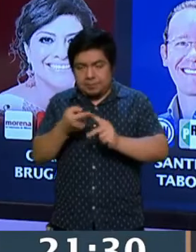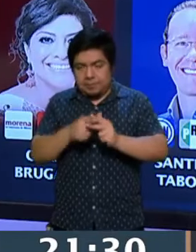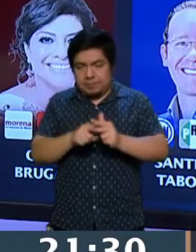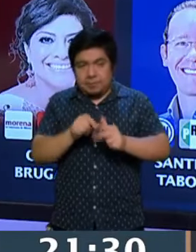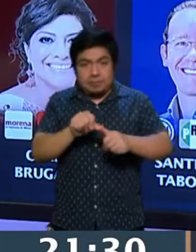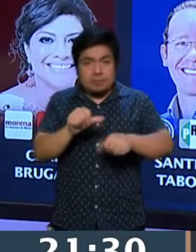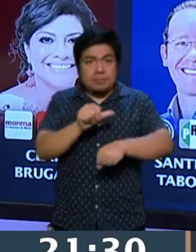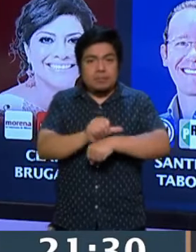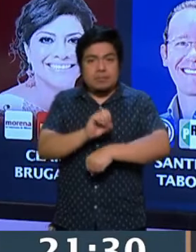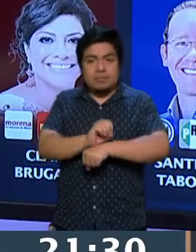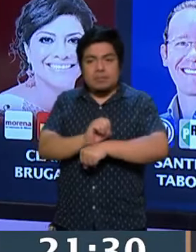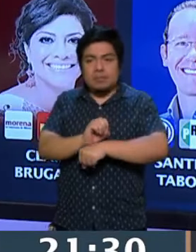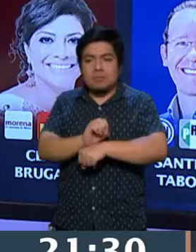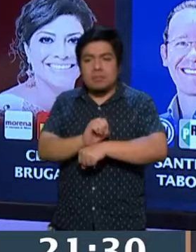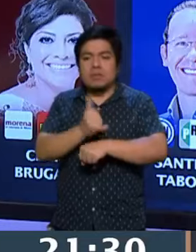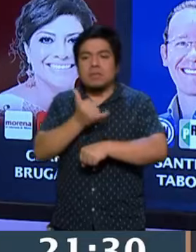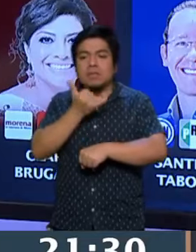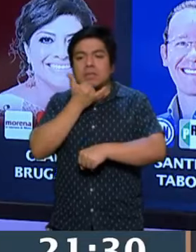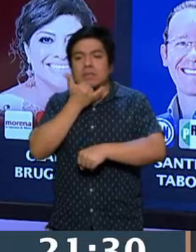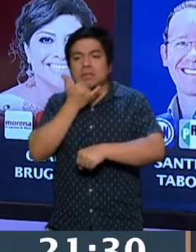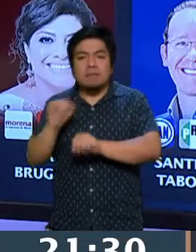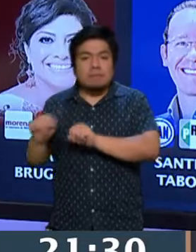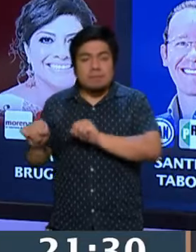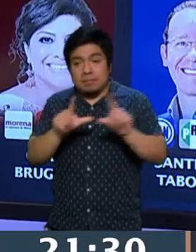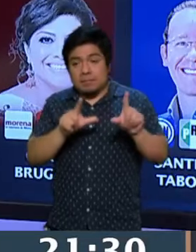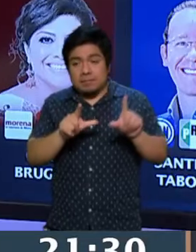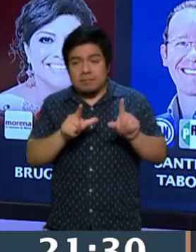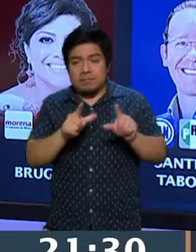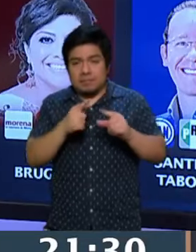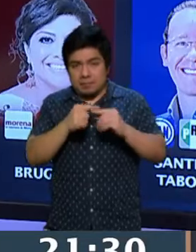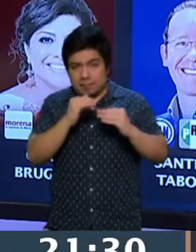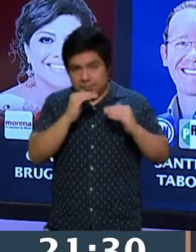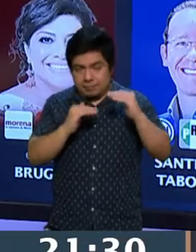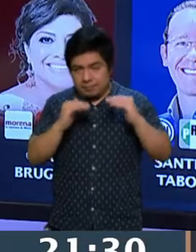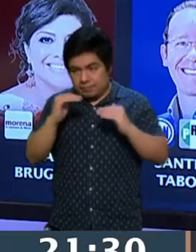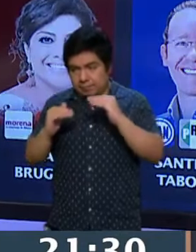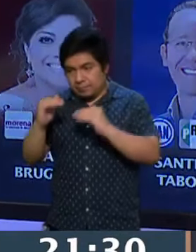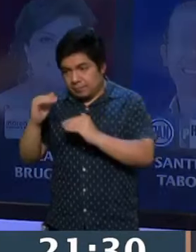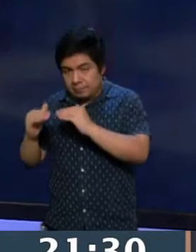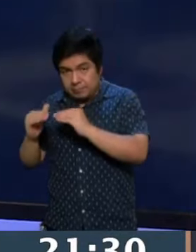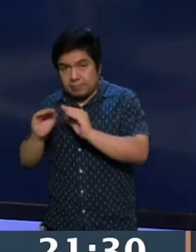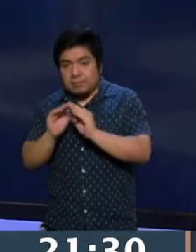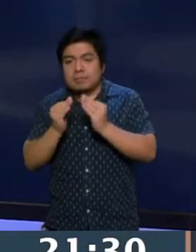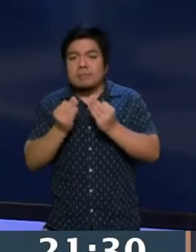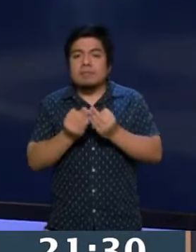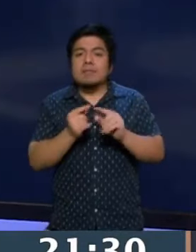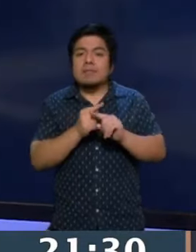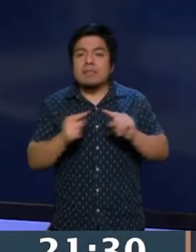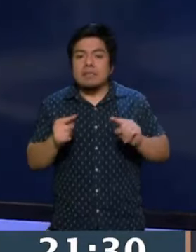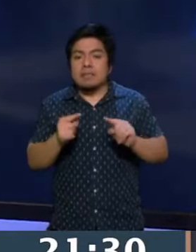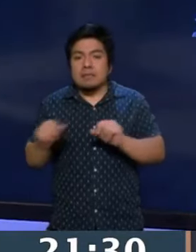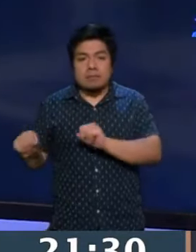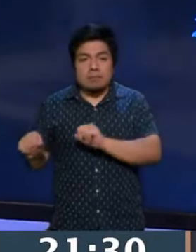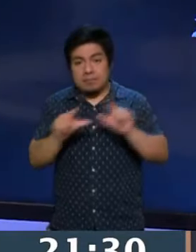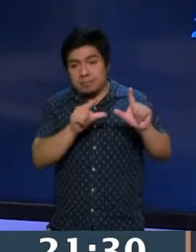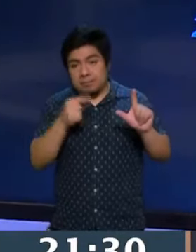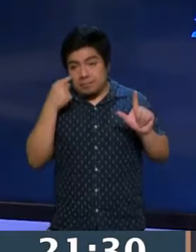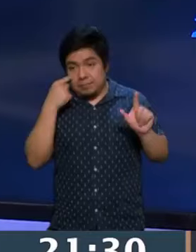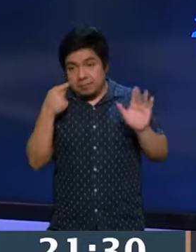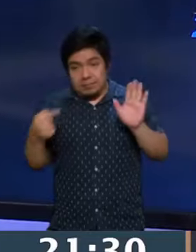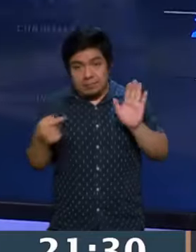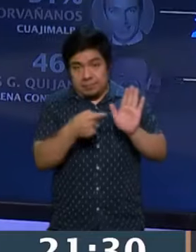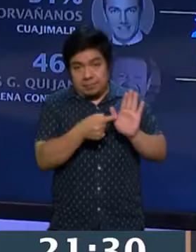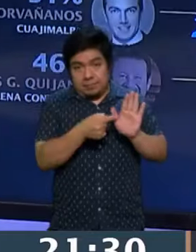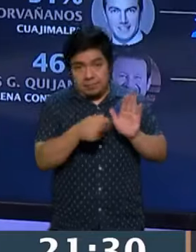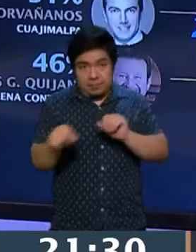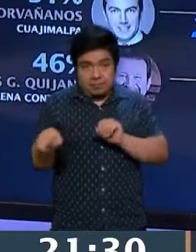Álvaro Obregón. Tenemos ahora unos, bueno, los gráficos los presentamos de una forma diferente. Tenemos estos gráficos, los vamos a